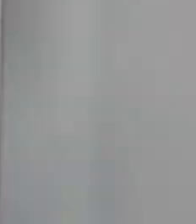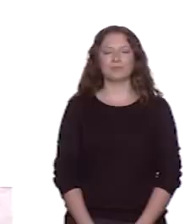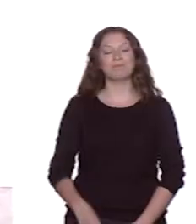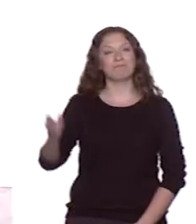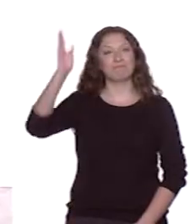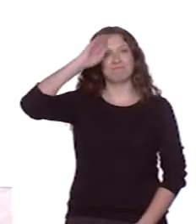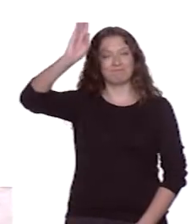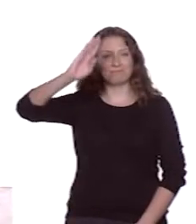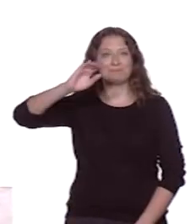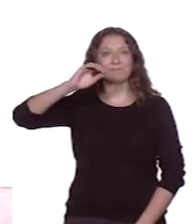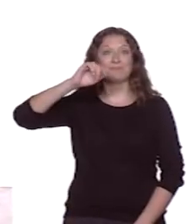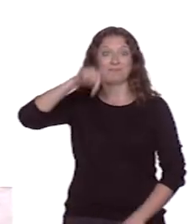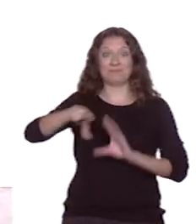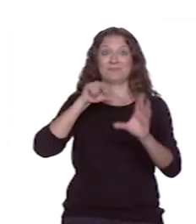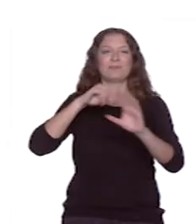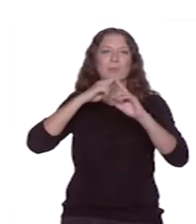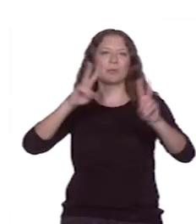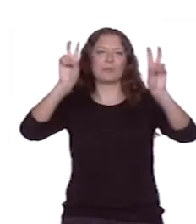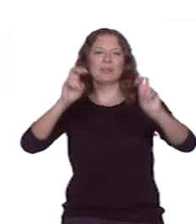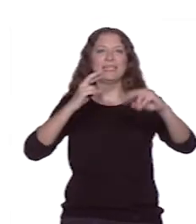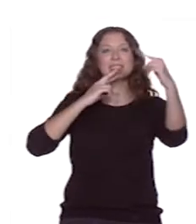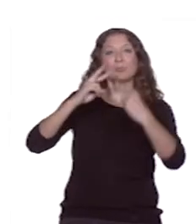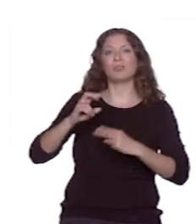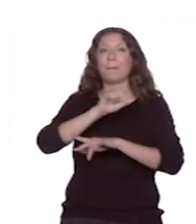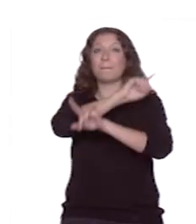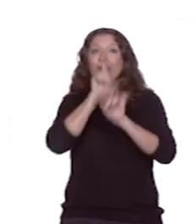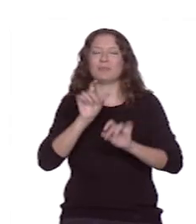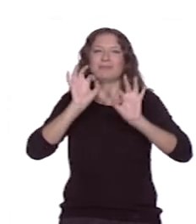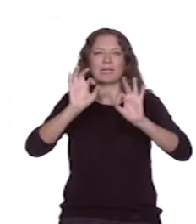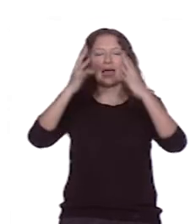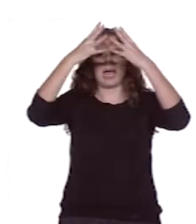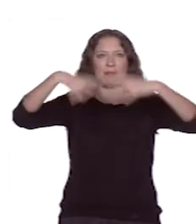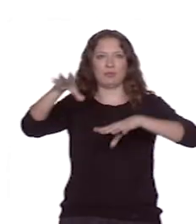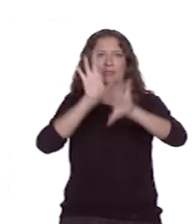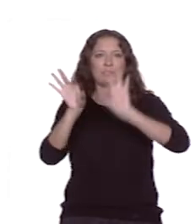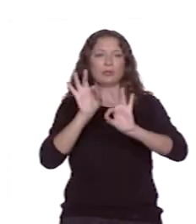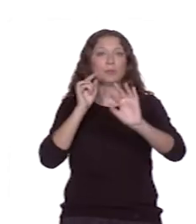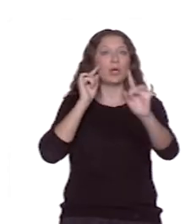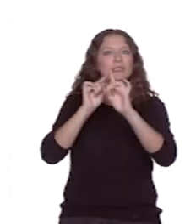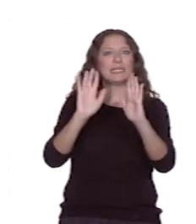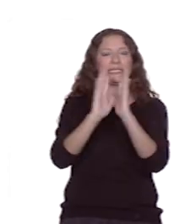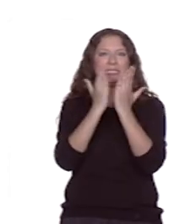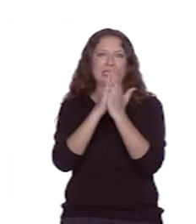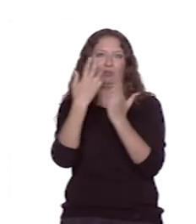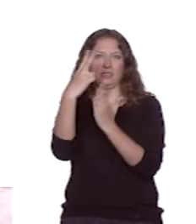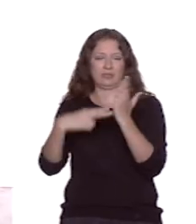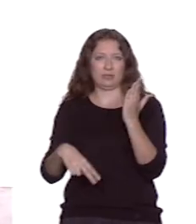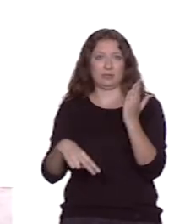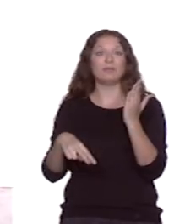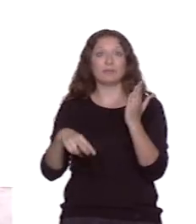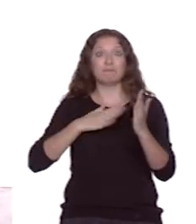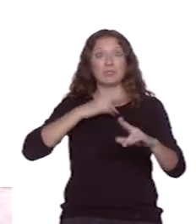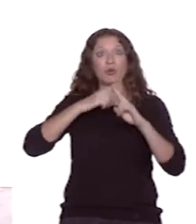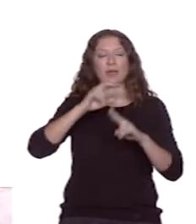Hola, este vídeo se titula respondiendo a las preguntas del árbol de decisión para un e-reader y mi nombre es Alejandro